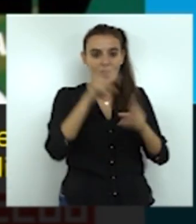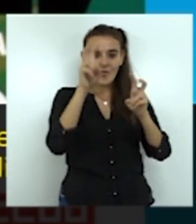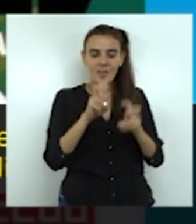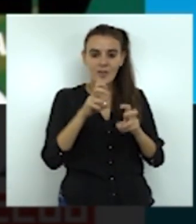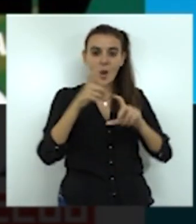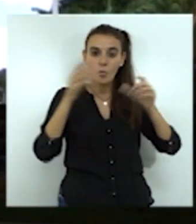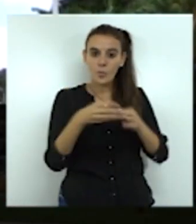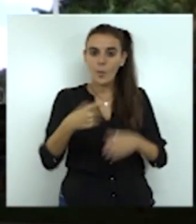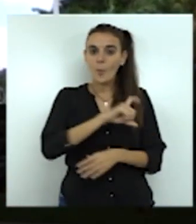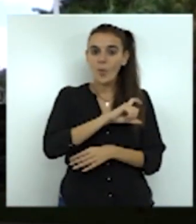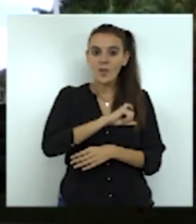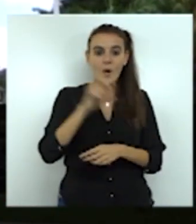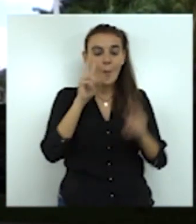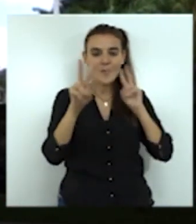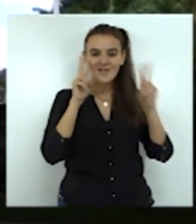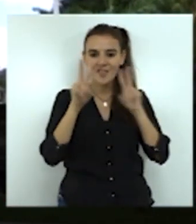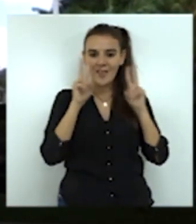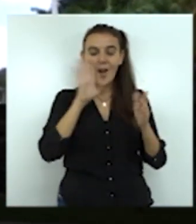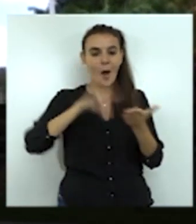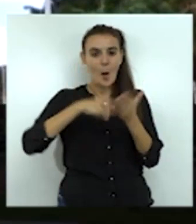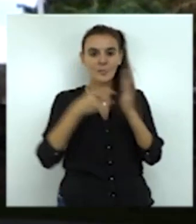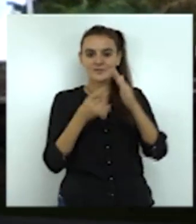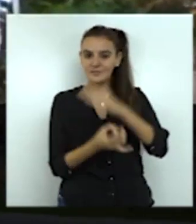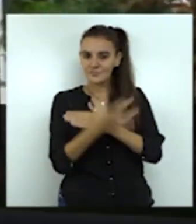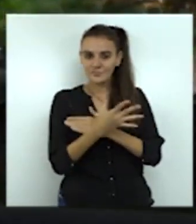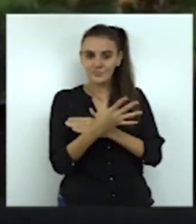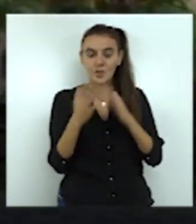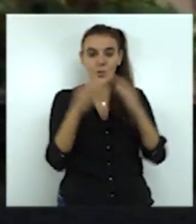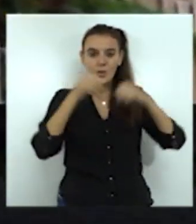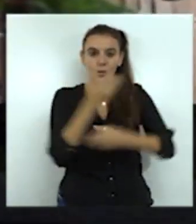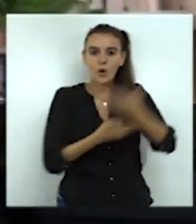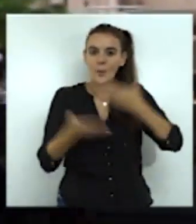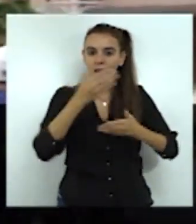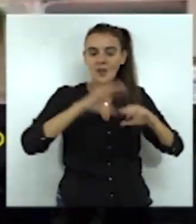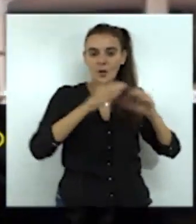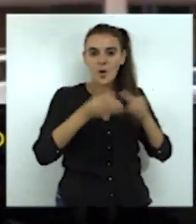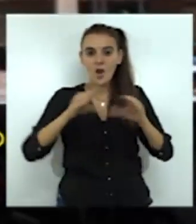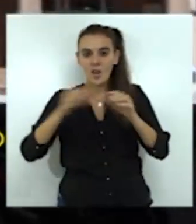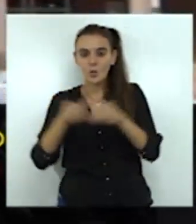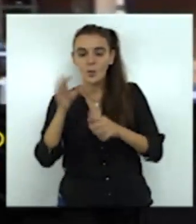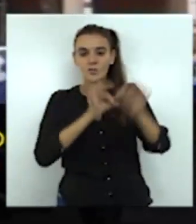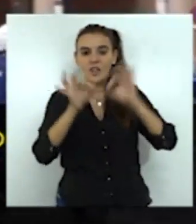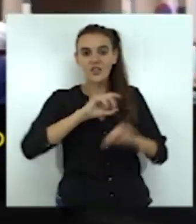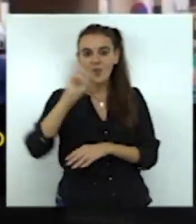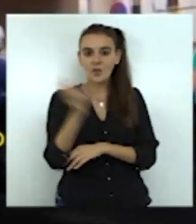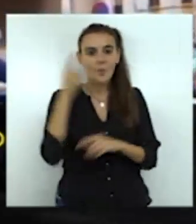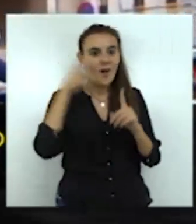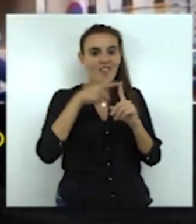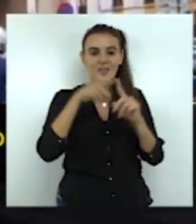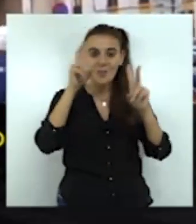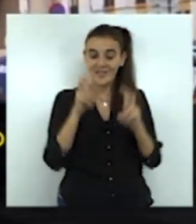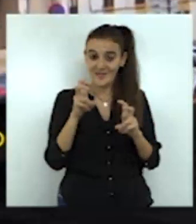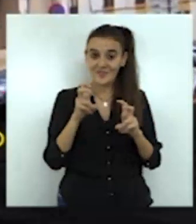la Visibilización. Este proyecto surge como un acuerdo de colaboración conjunta con otras organizaciones para que no se lastre el acceso y la